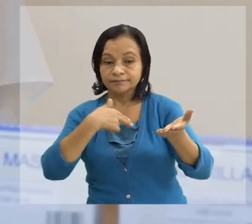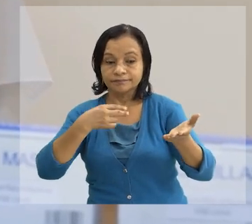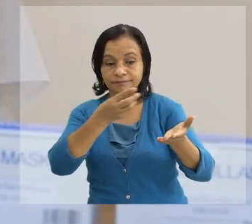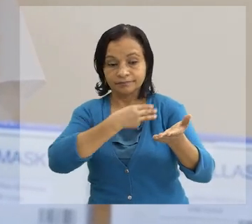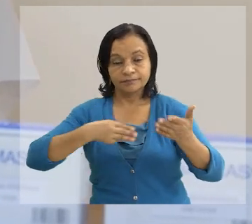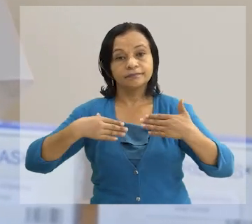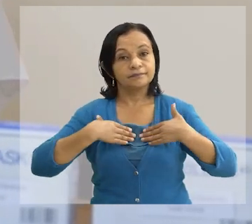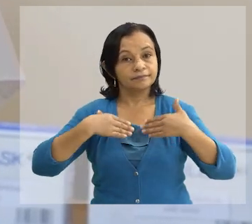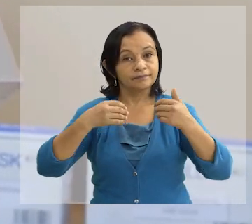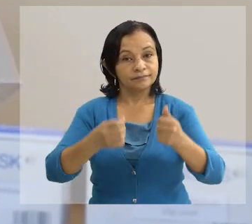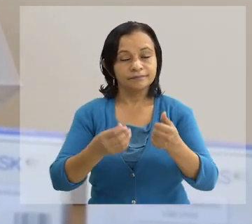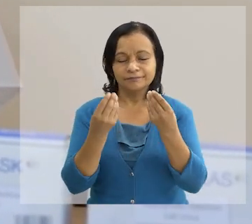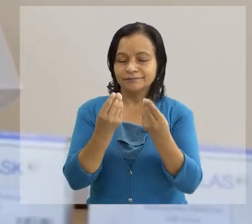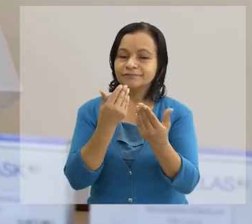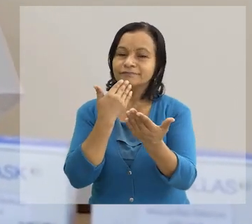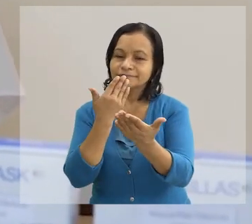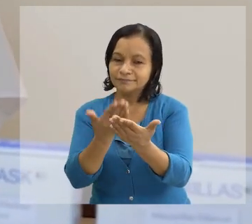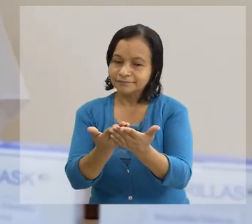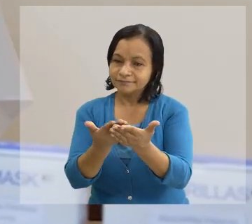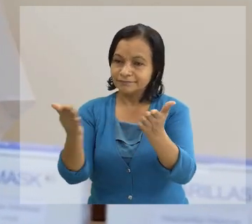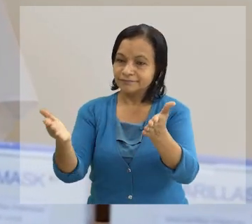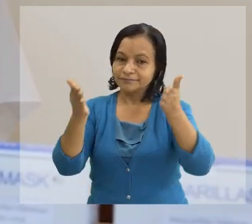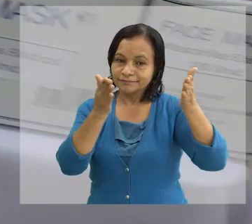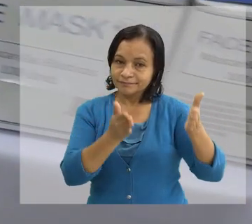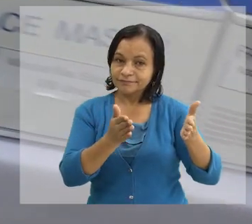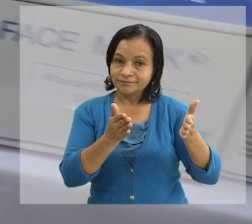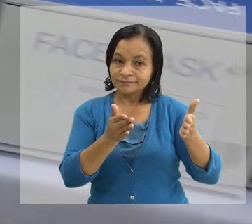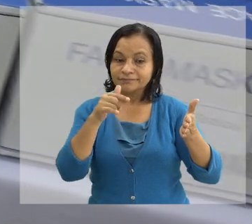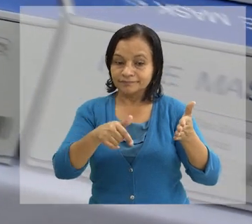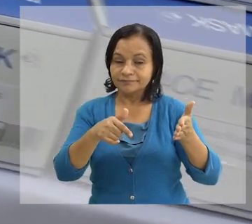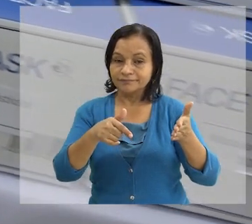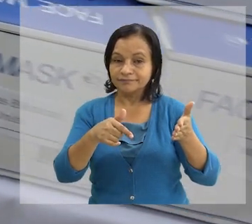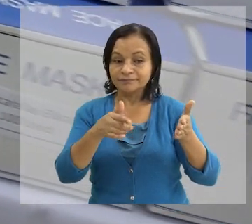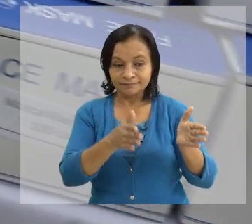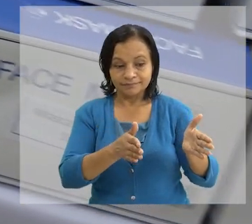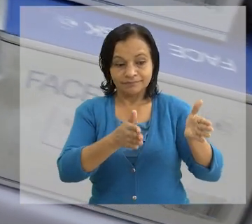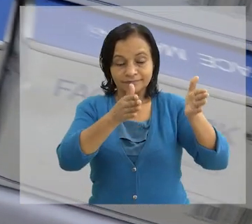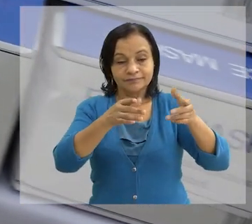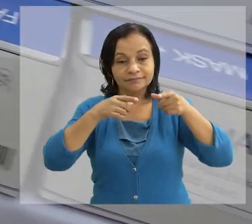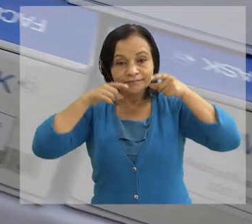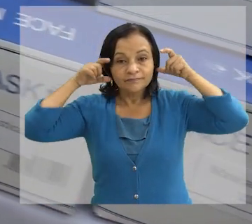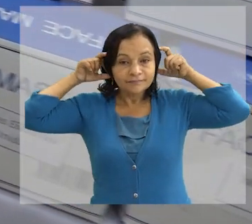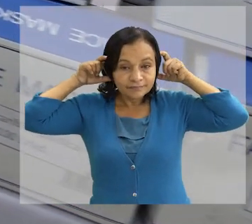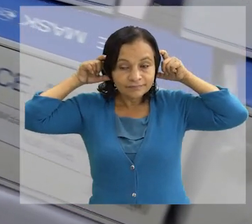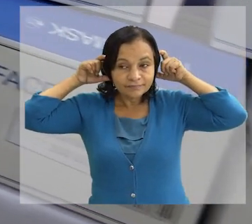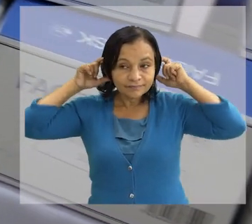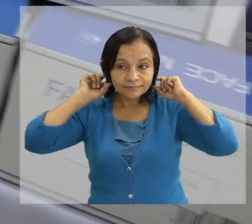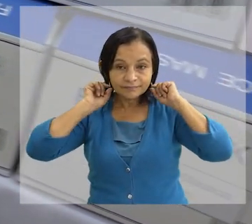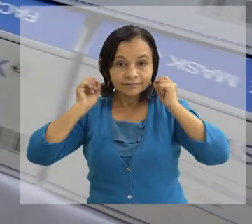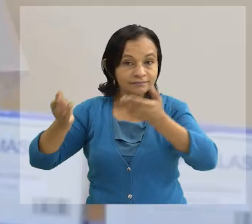Ministerio de Salud Así que estamos muy agradecidos y también nuestro personal Por estas manjarías que estamos recibiendo el día de hoy Y que